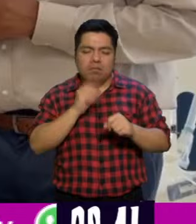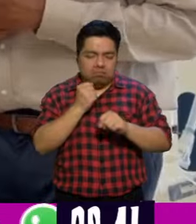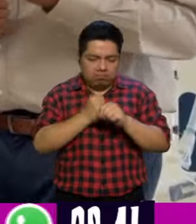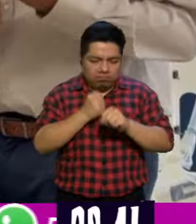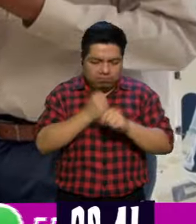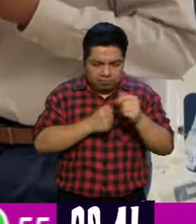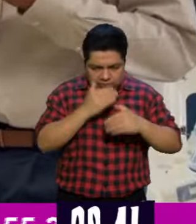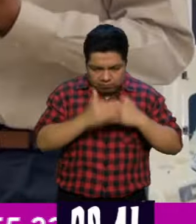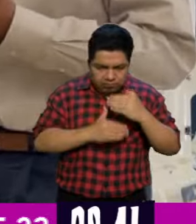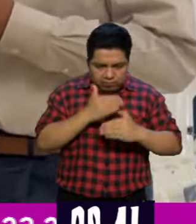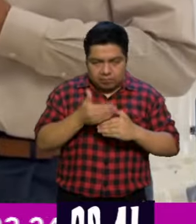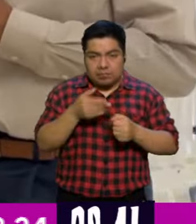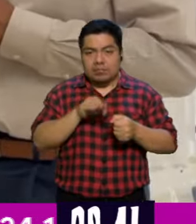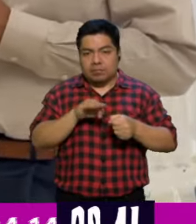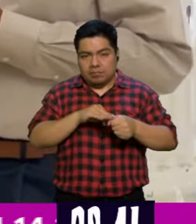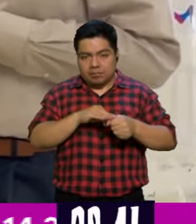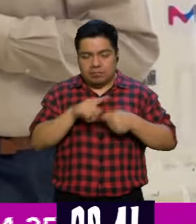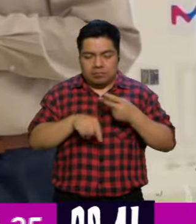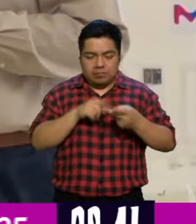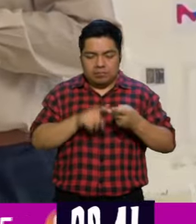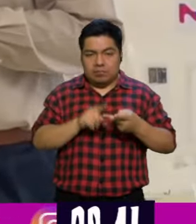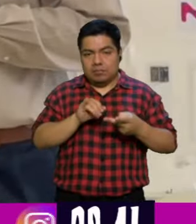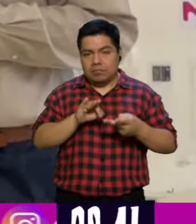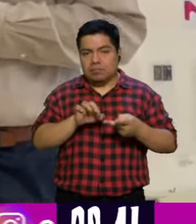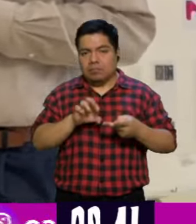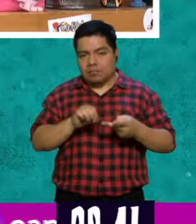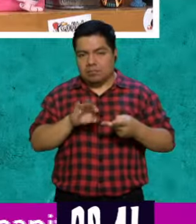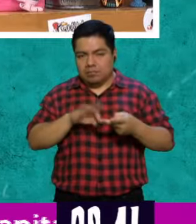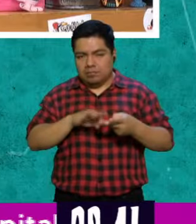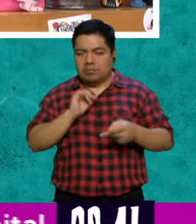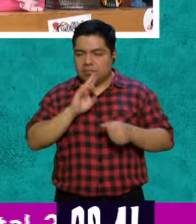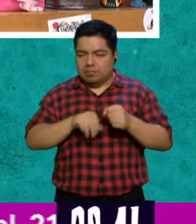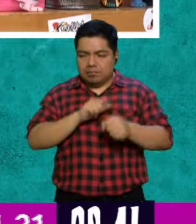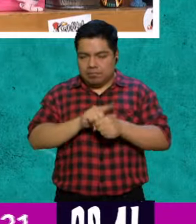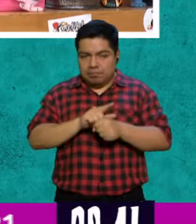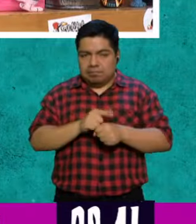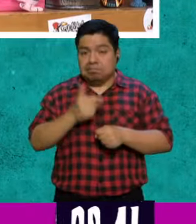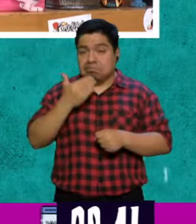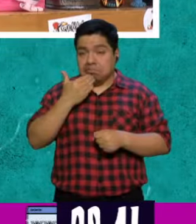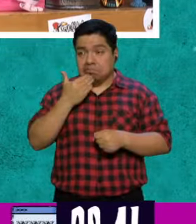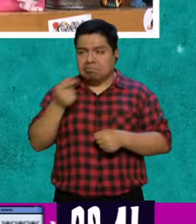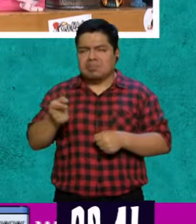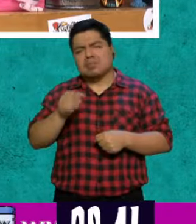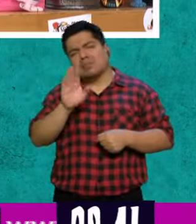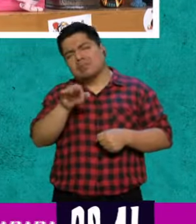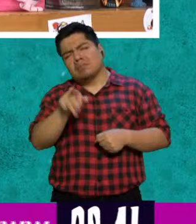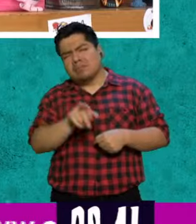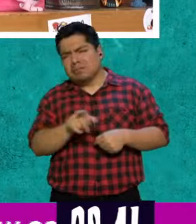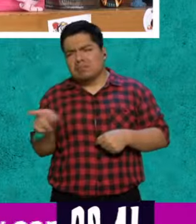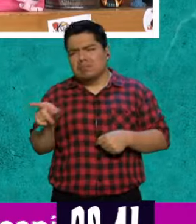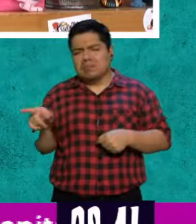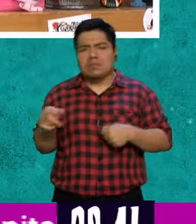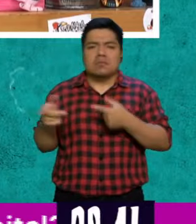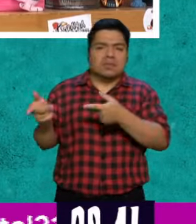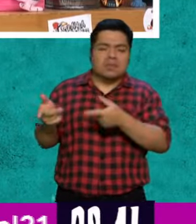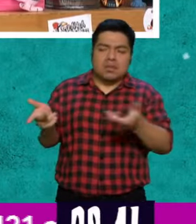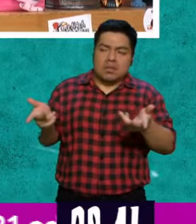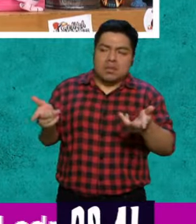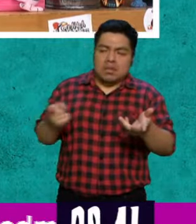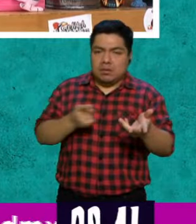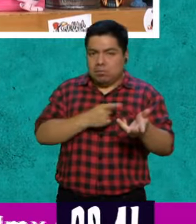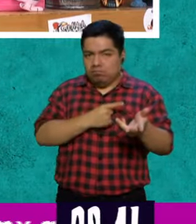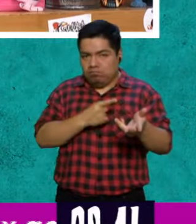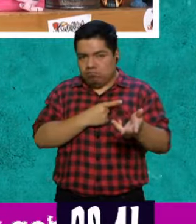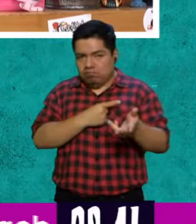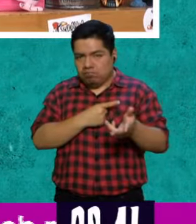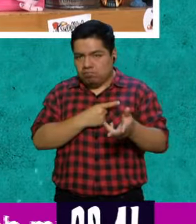procesos biofarmacéuticos y de la farma clásica. ¿Qué tal, eh? Oye, ¿y esto es solo para